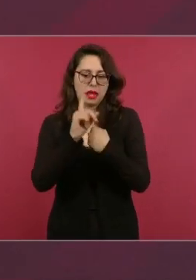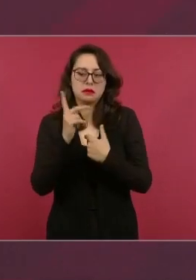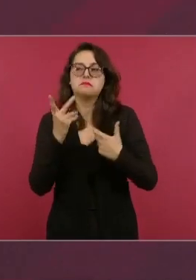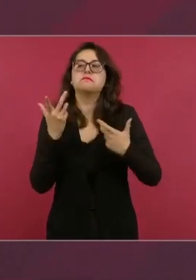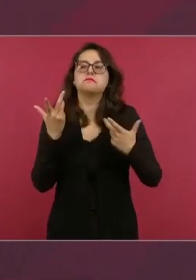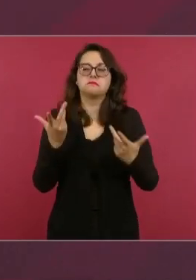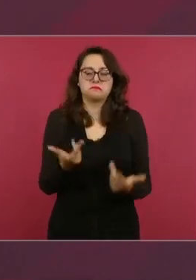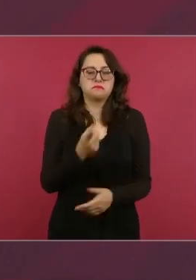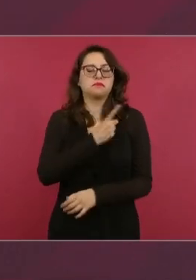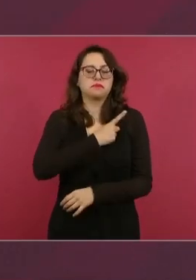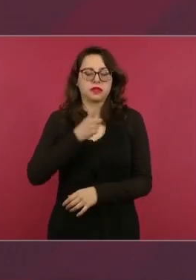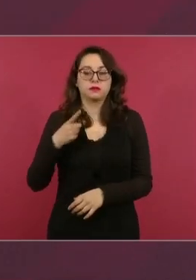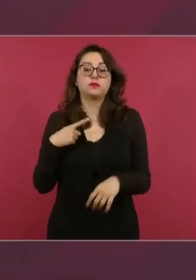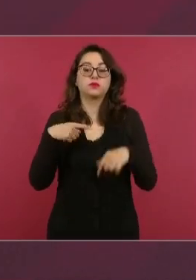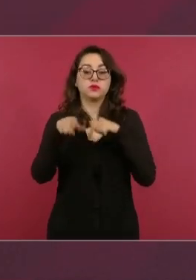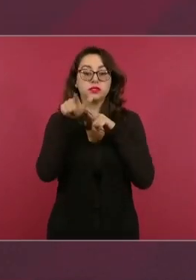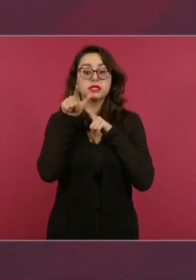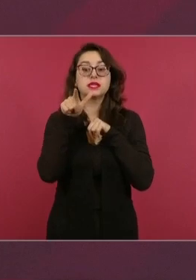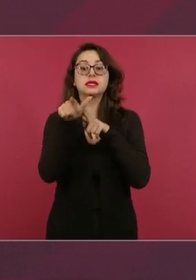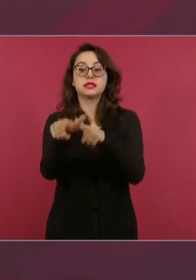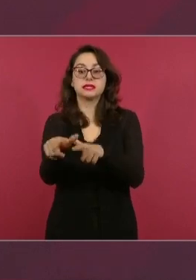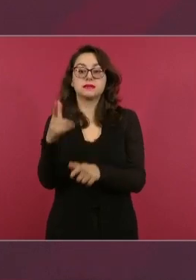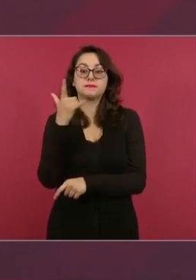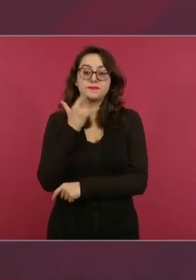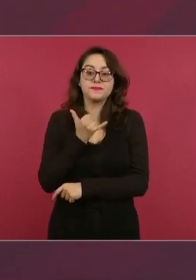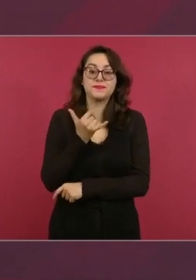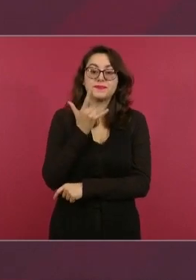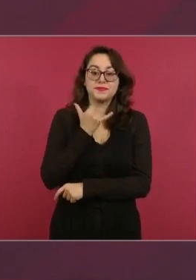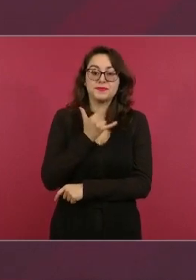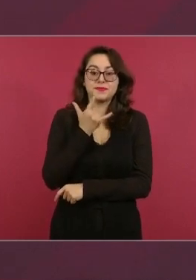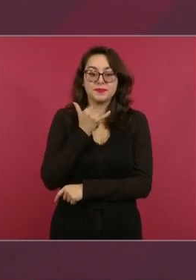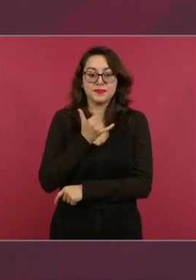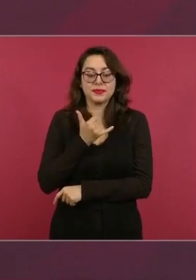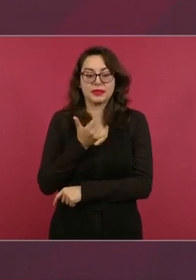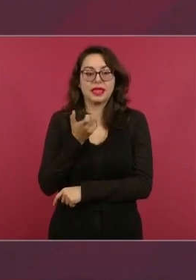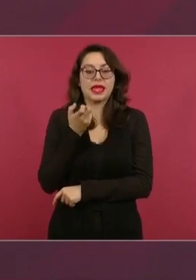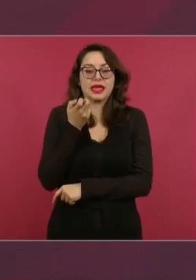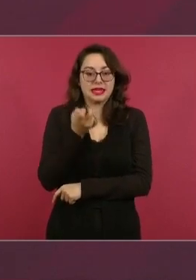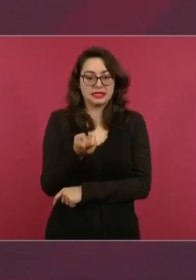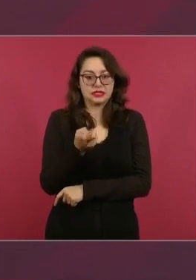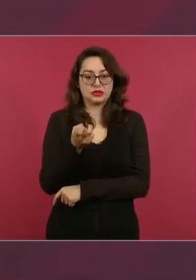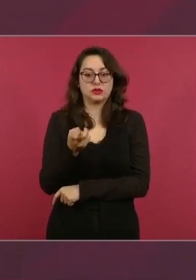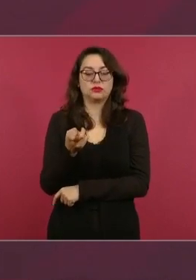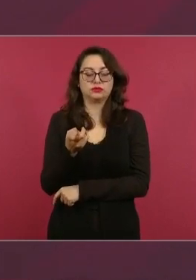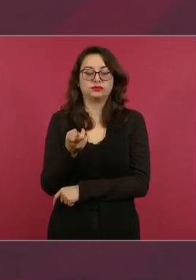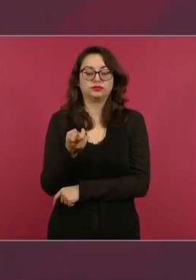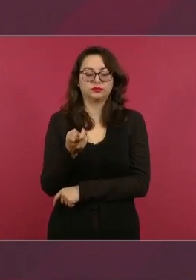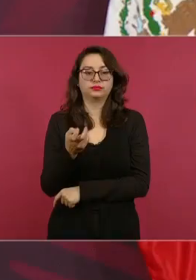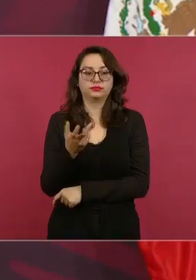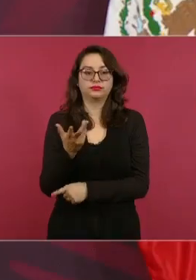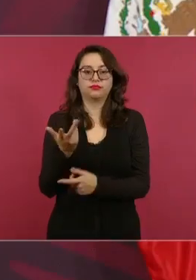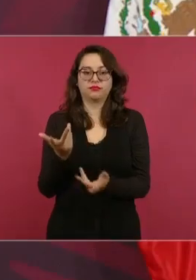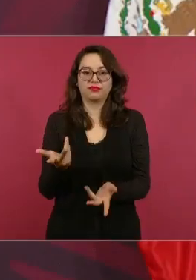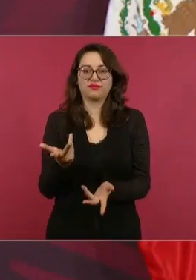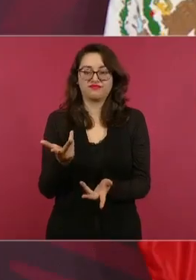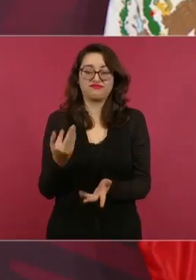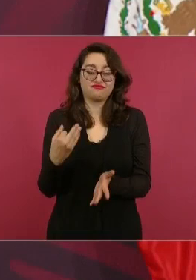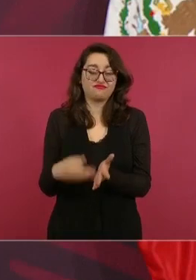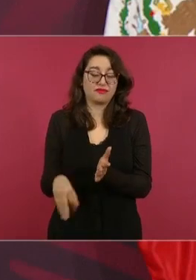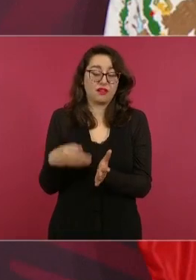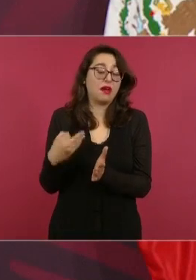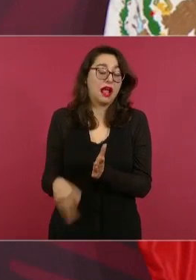hacia adelante es de lo que hablábamos hace un momento hay muchas cosas